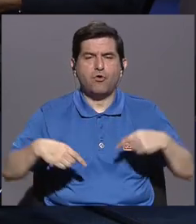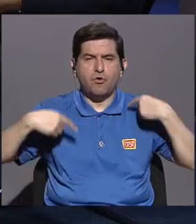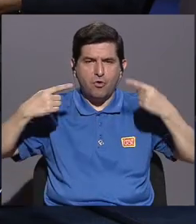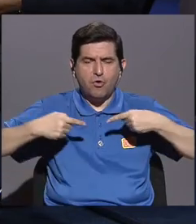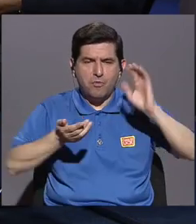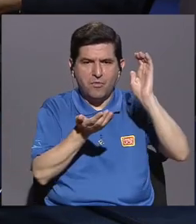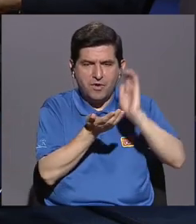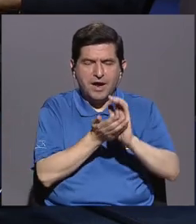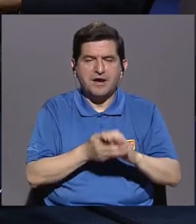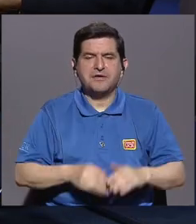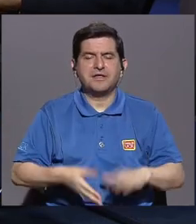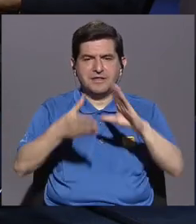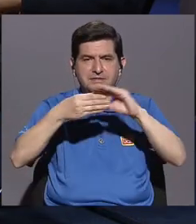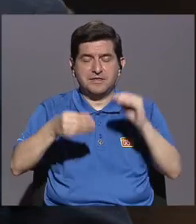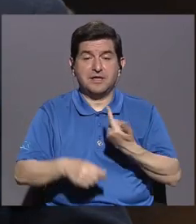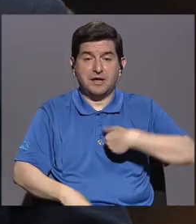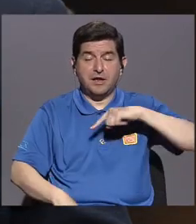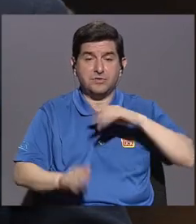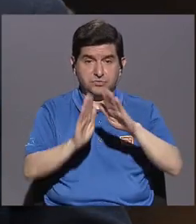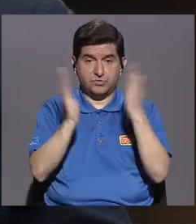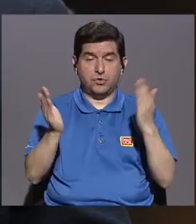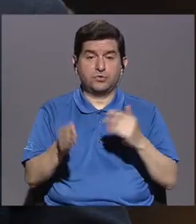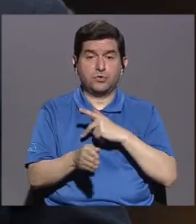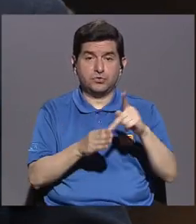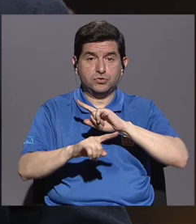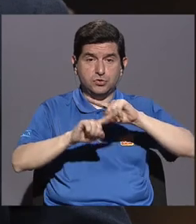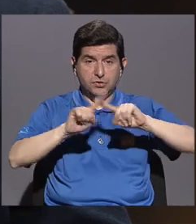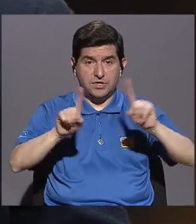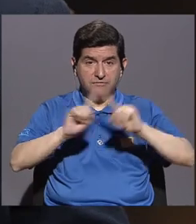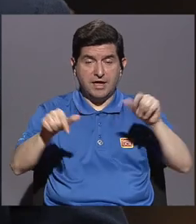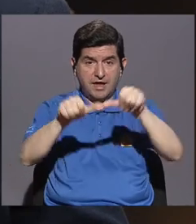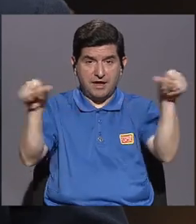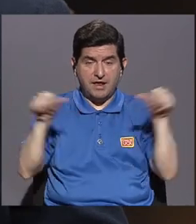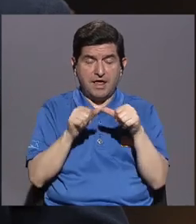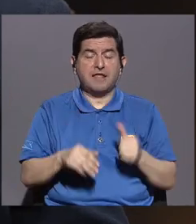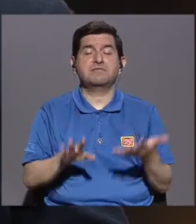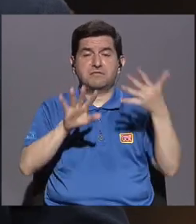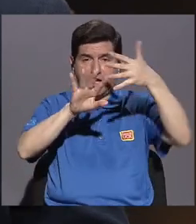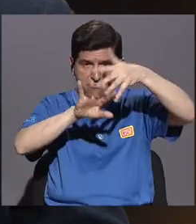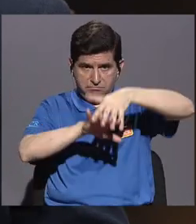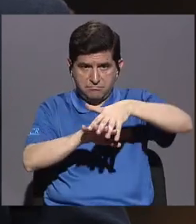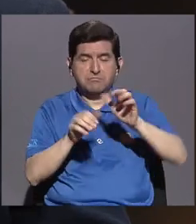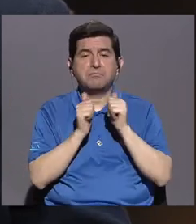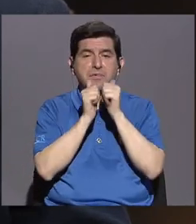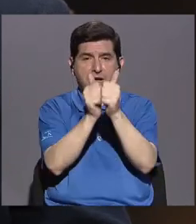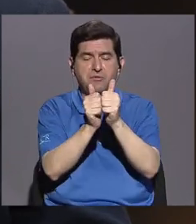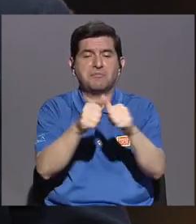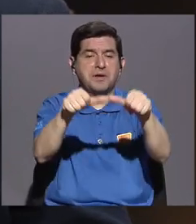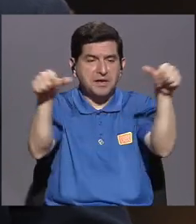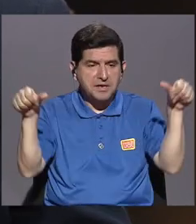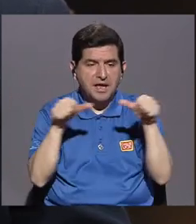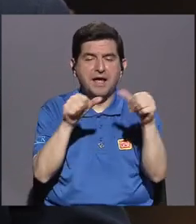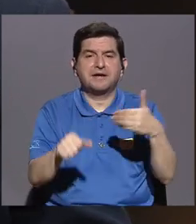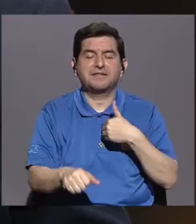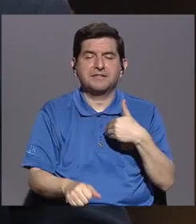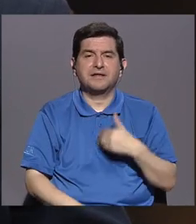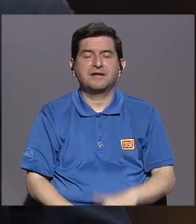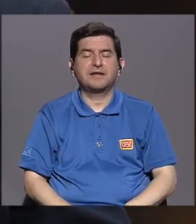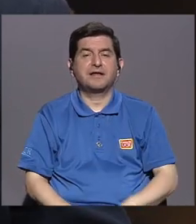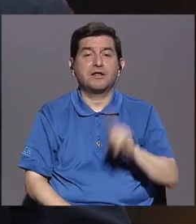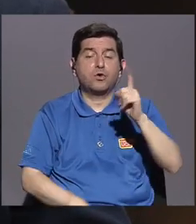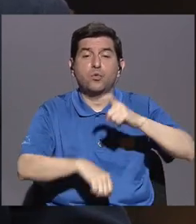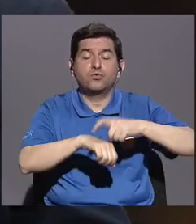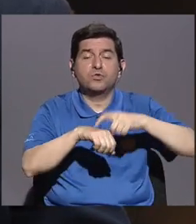tenemos las puertas abiertas para que profesionales de cualquier disciplina se quieran integrar y que nos acompañen a las aulas, si tienen un